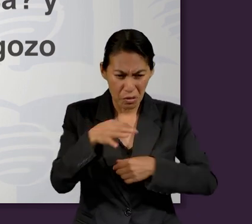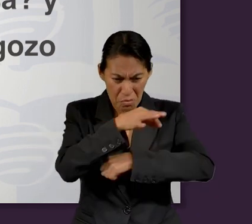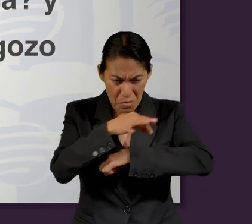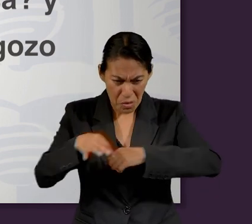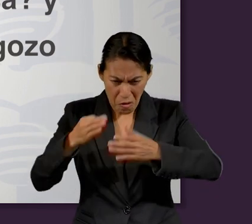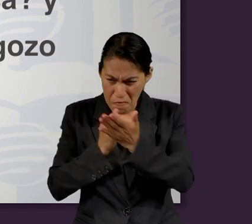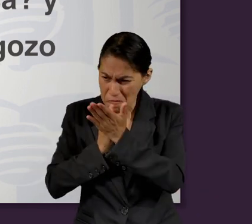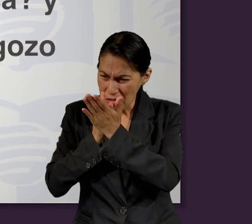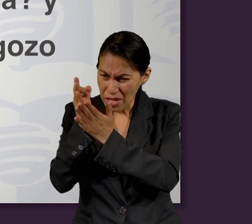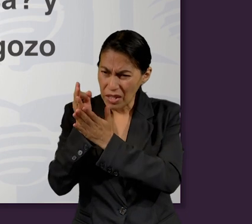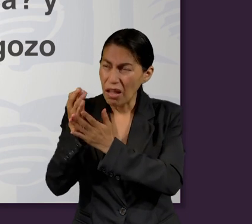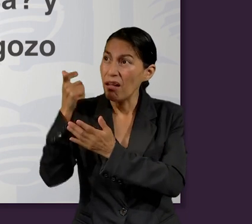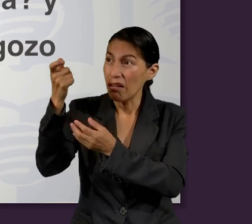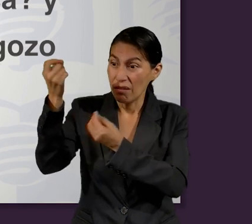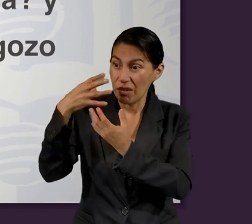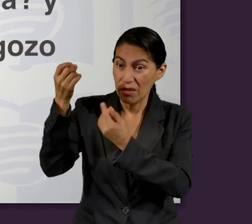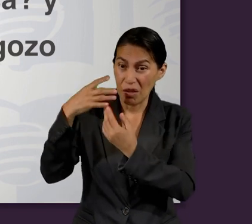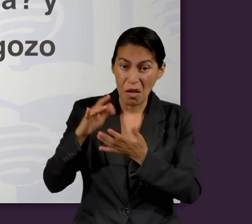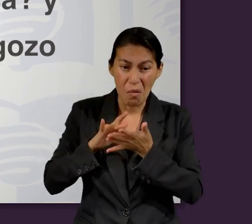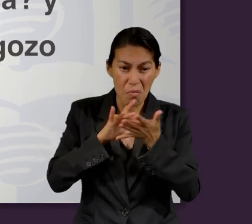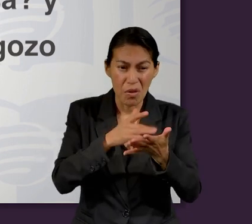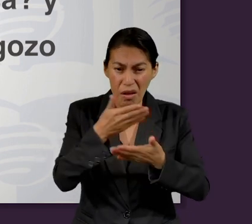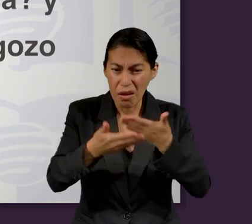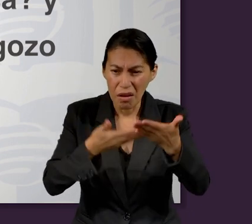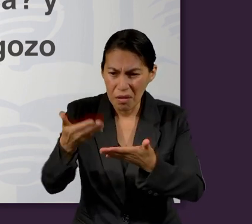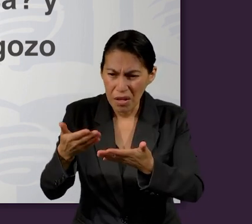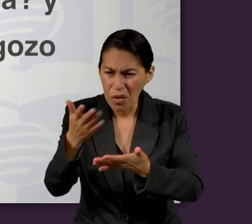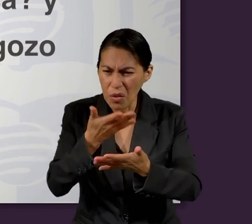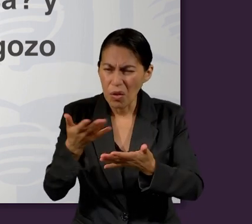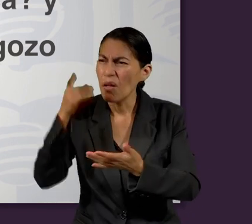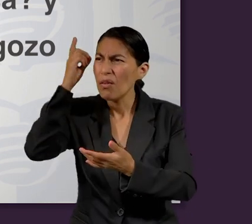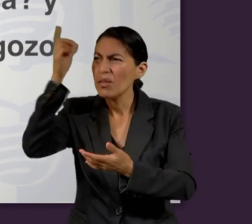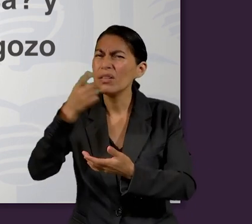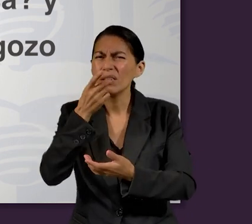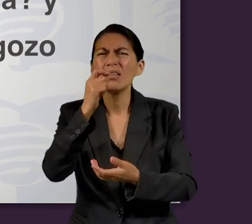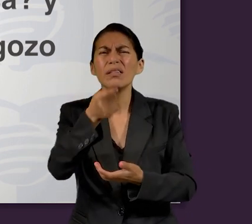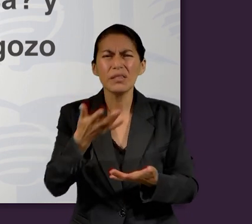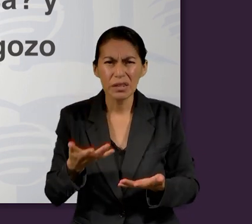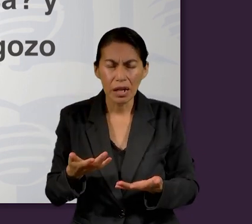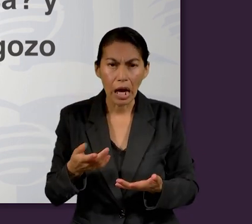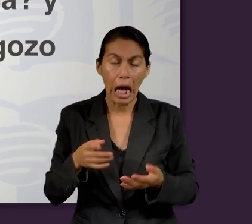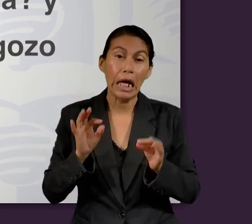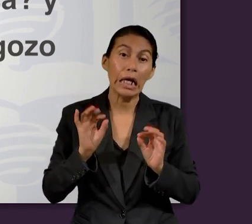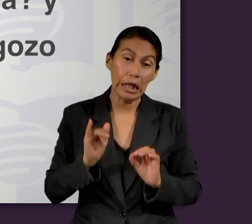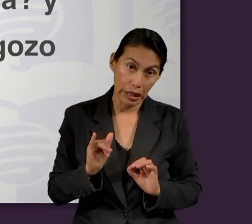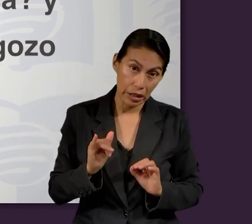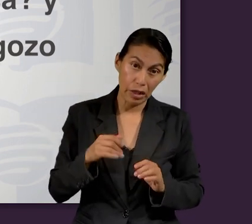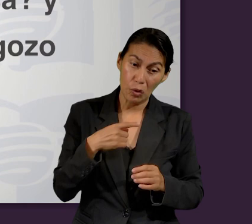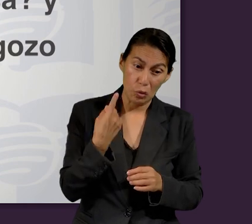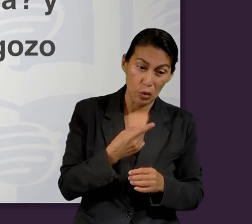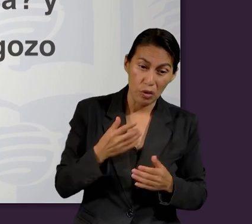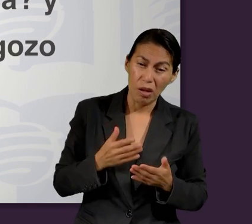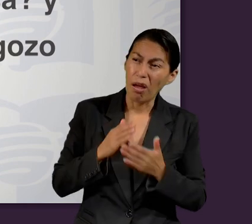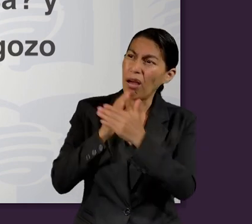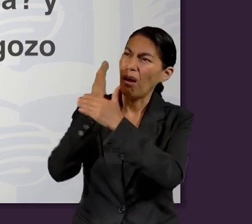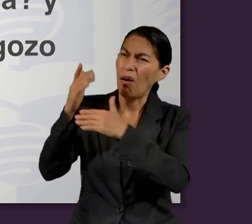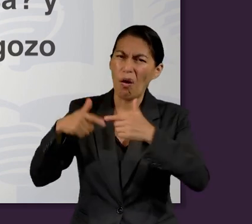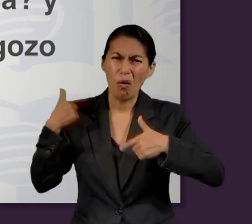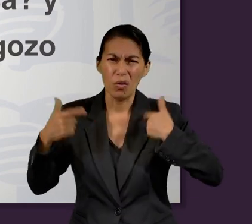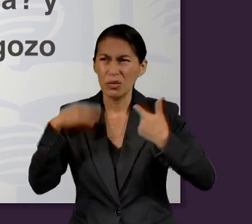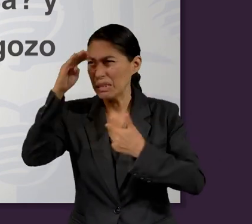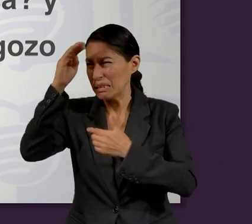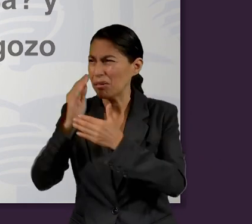administradores fieles del dinero al apoyar su causa? ¿Y qué significa entrar en el gozo de tu Señor?